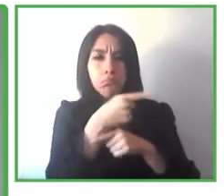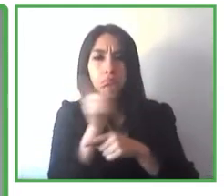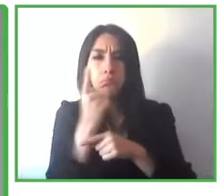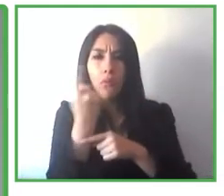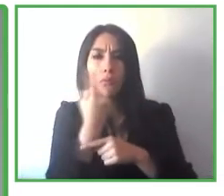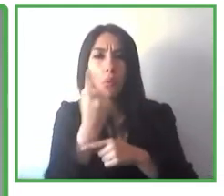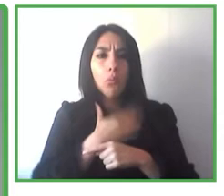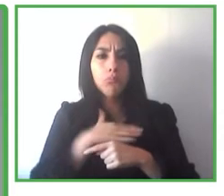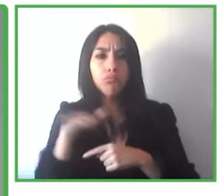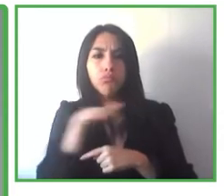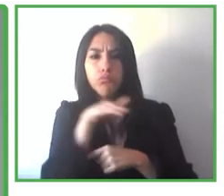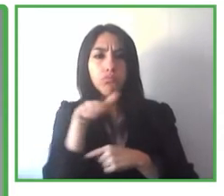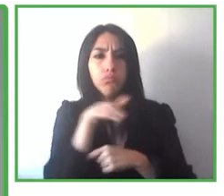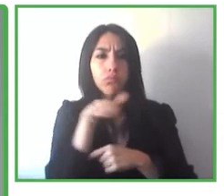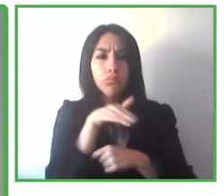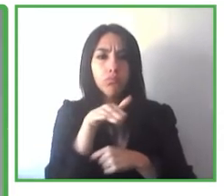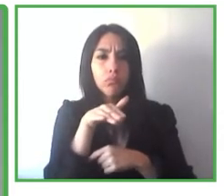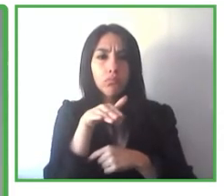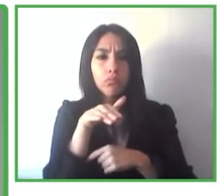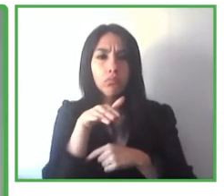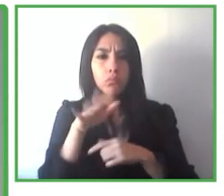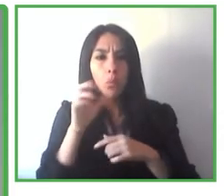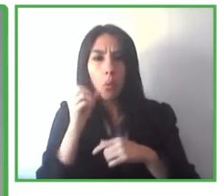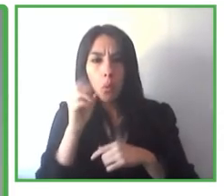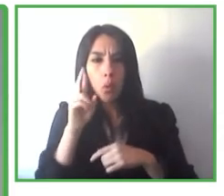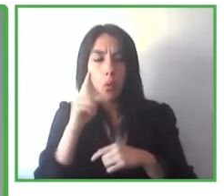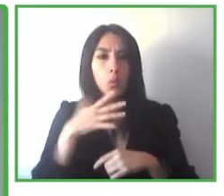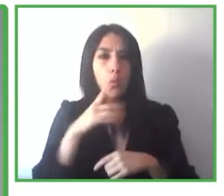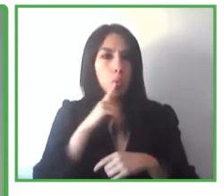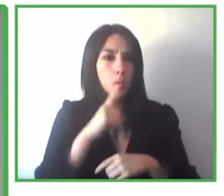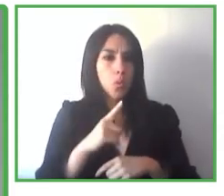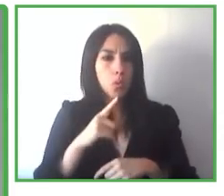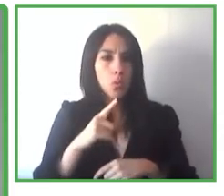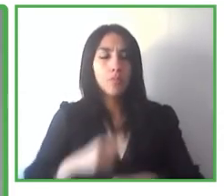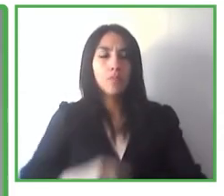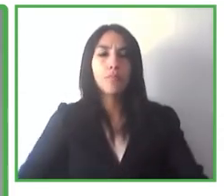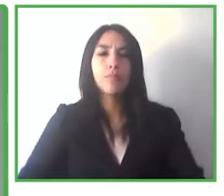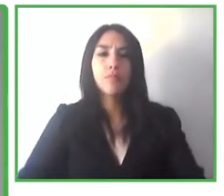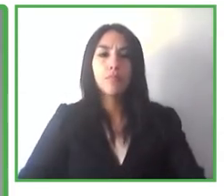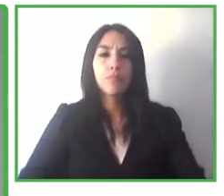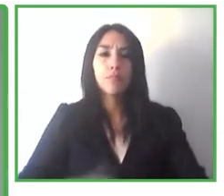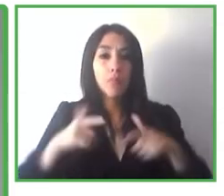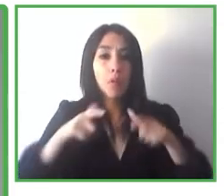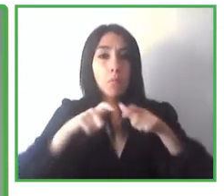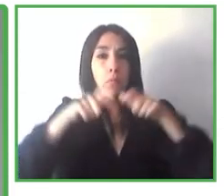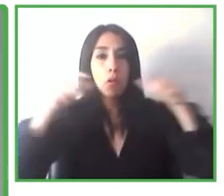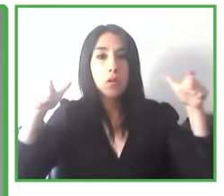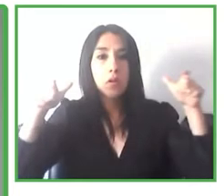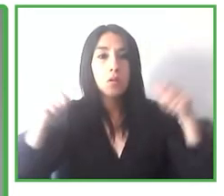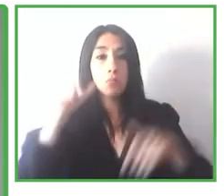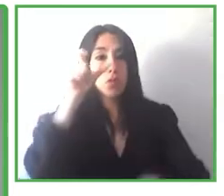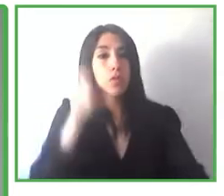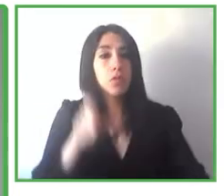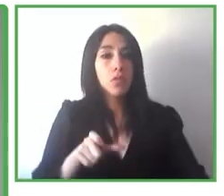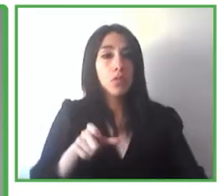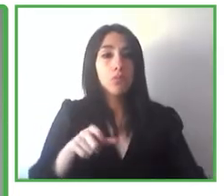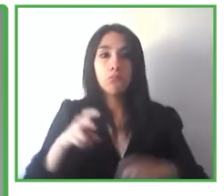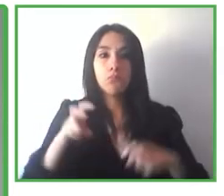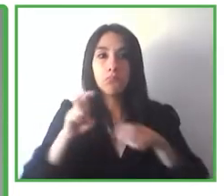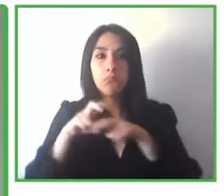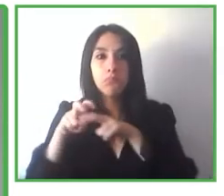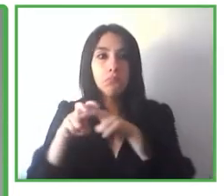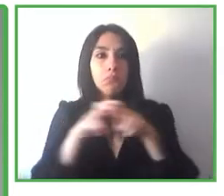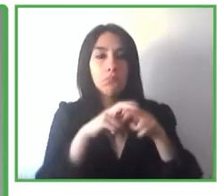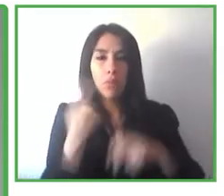virtual, realidad aumentada para los pasajeros, con lo cual, bueno, pues son un compendio de tecnologías por renombrar, solo unas pocas